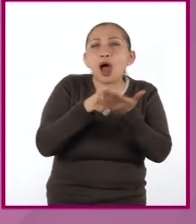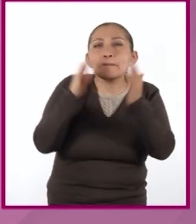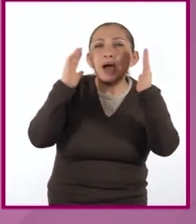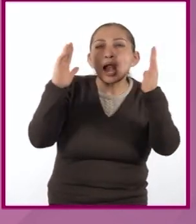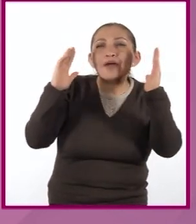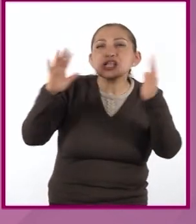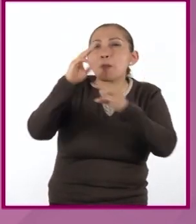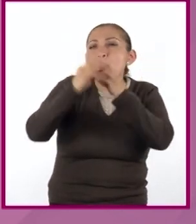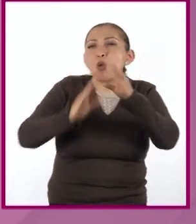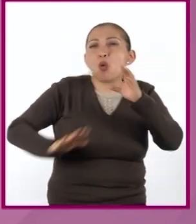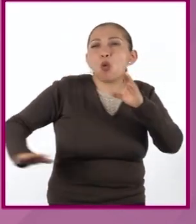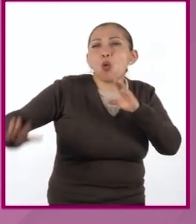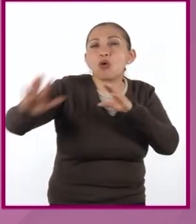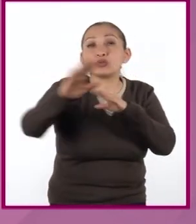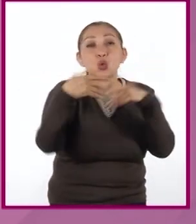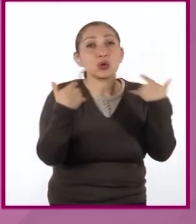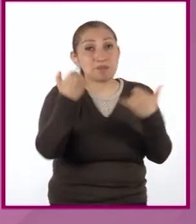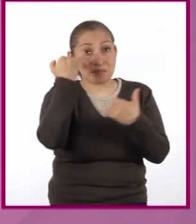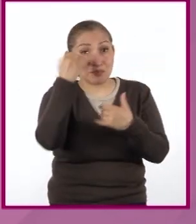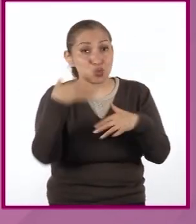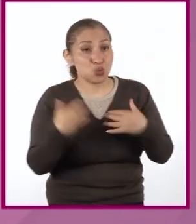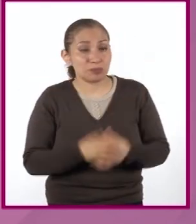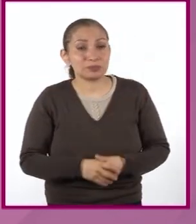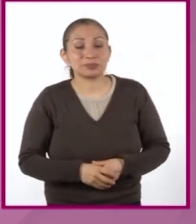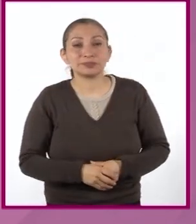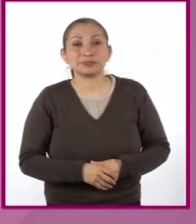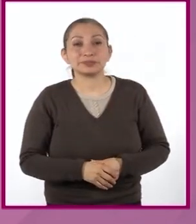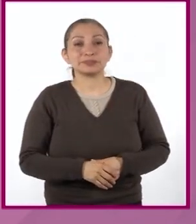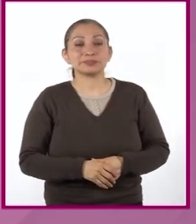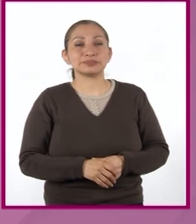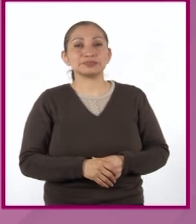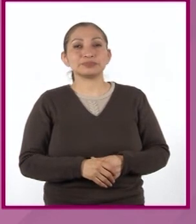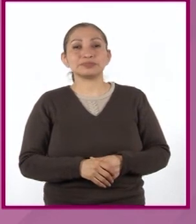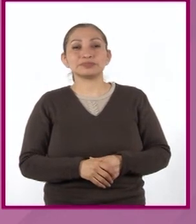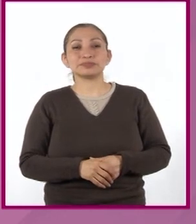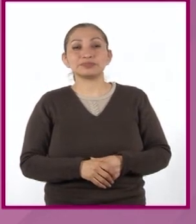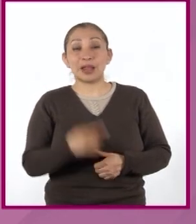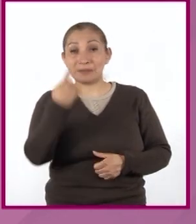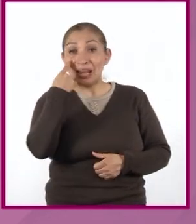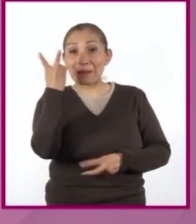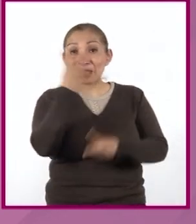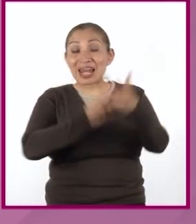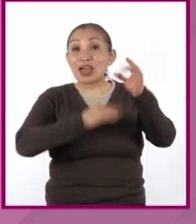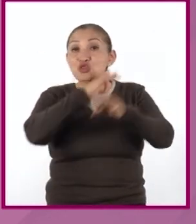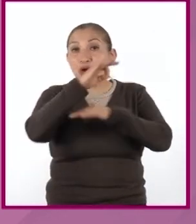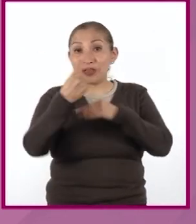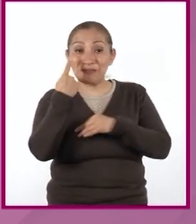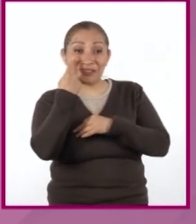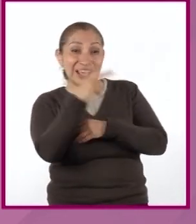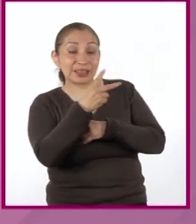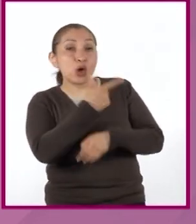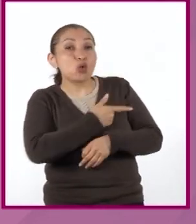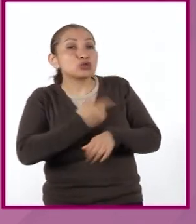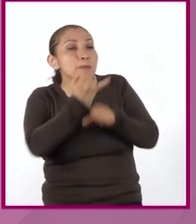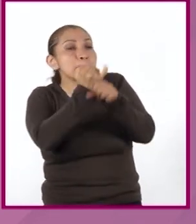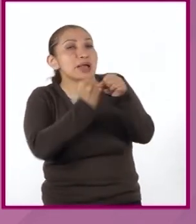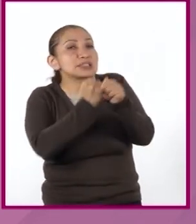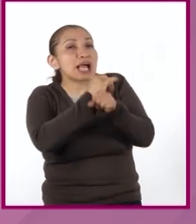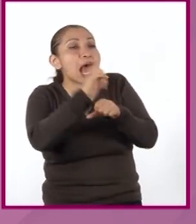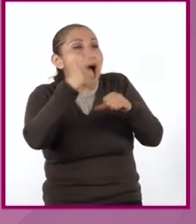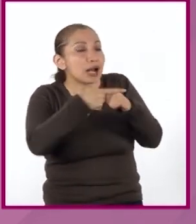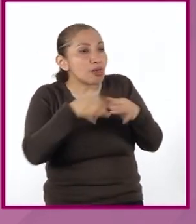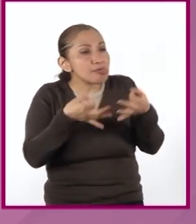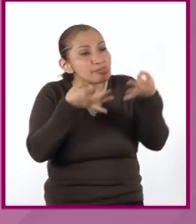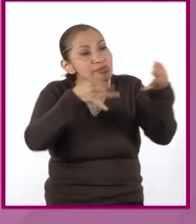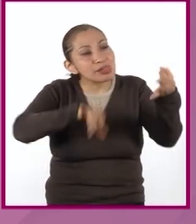de todo el mundo ha de ser grandioso. De hecho, de ahí viene todo, del gusto de investigar algo que